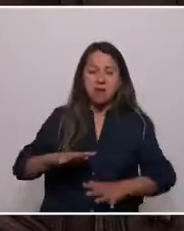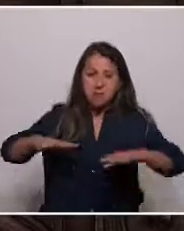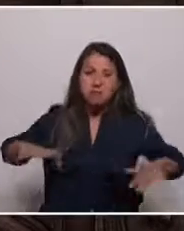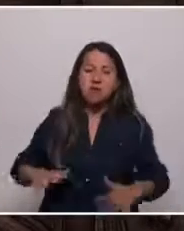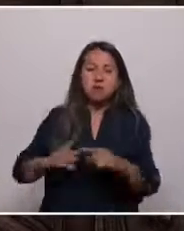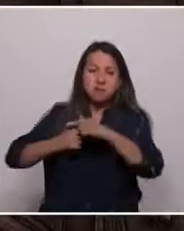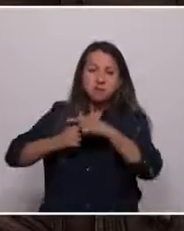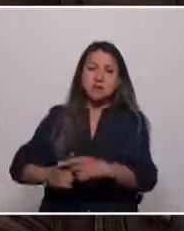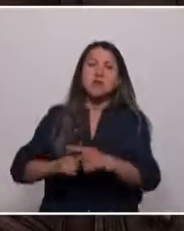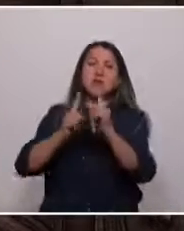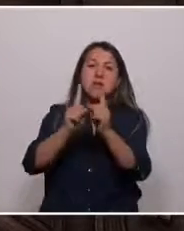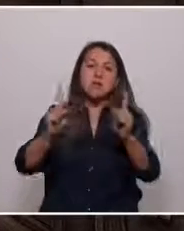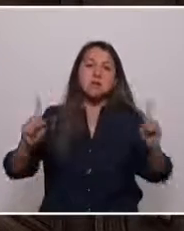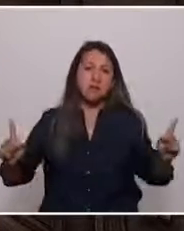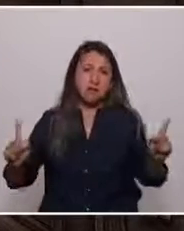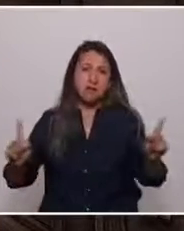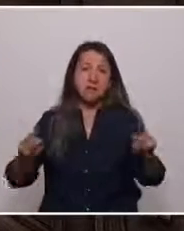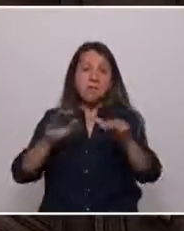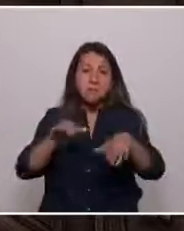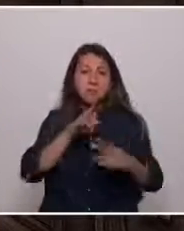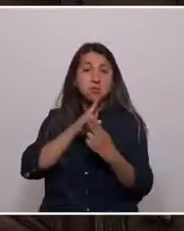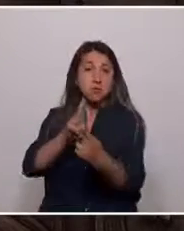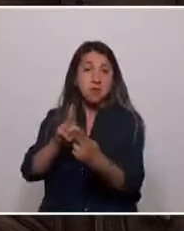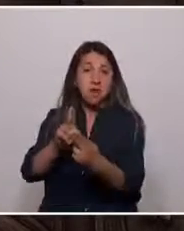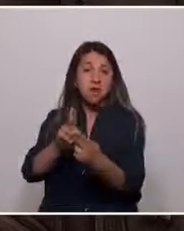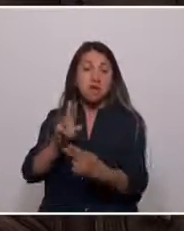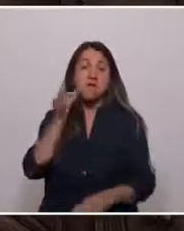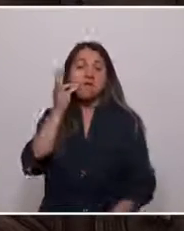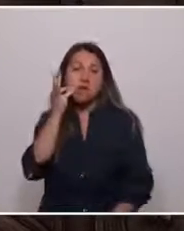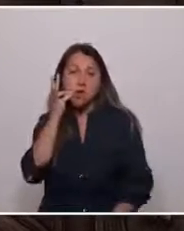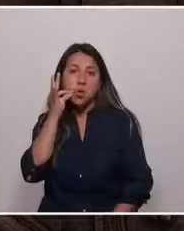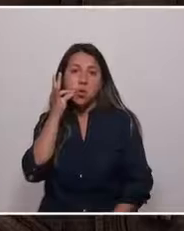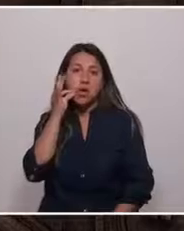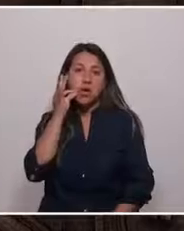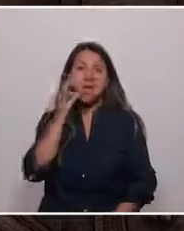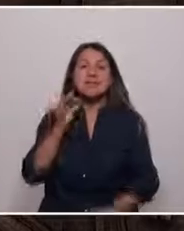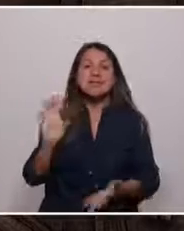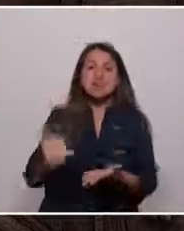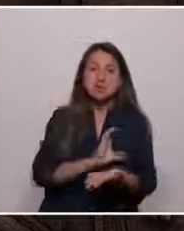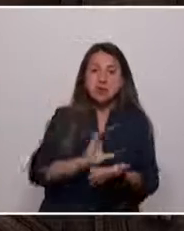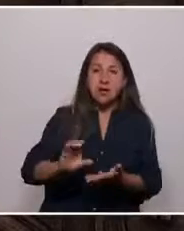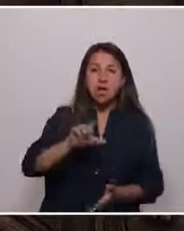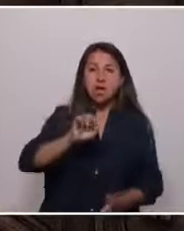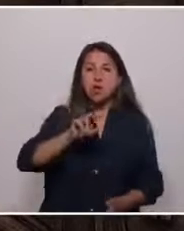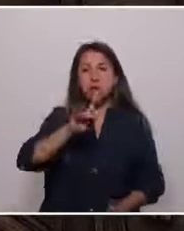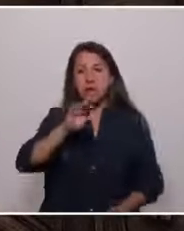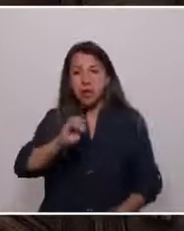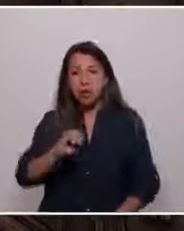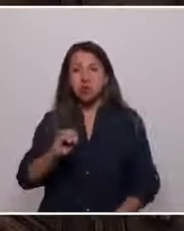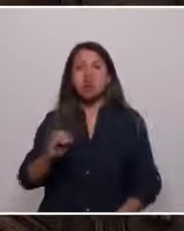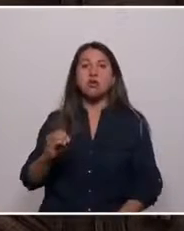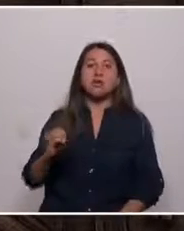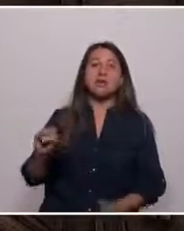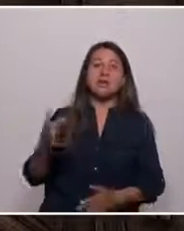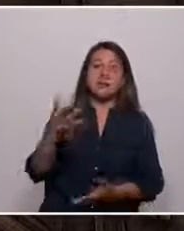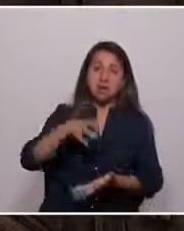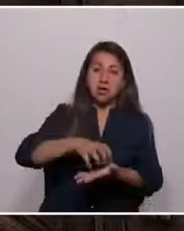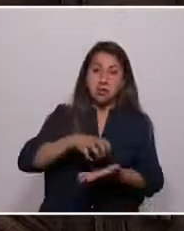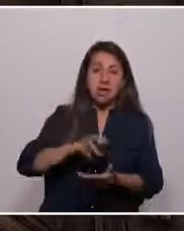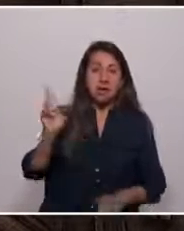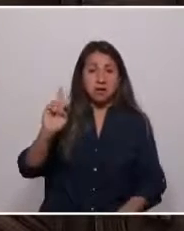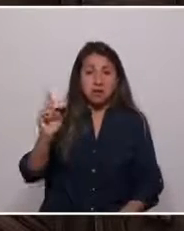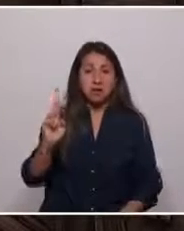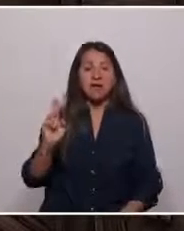esfuerzo individual no tienen los mismos resultados en Pitacura que en Cerro Navia, Lo Prado, Quinta Normal, Recoleta, Independencia,